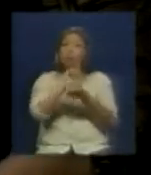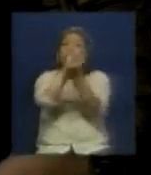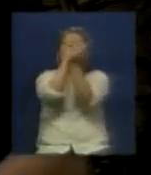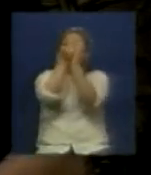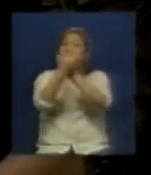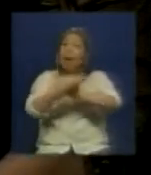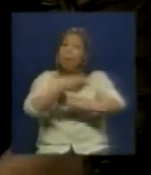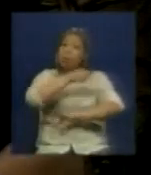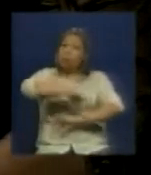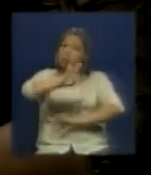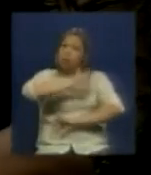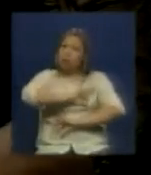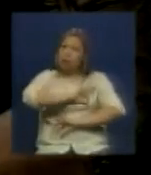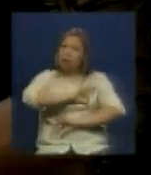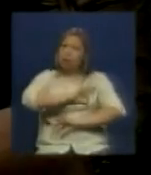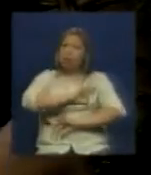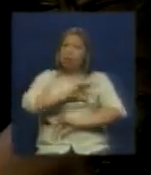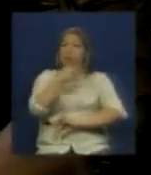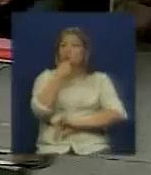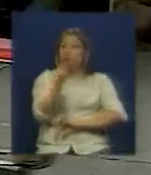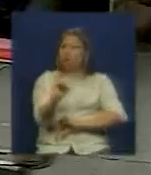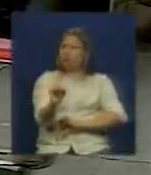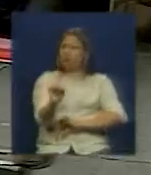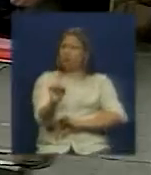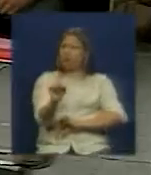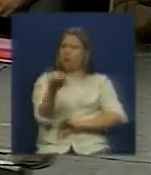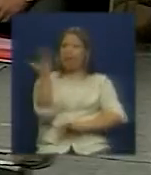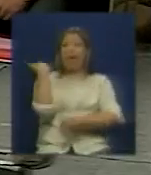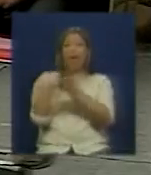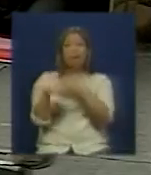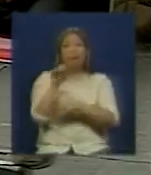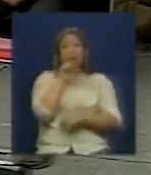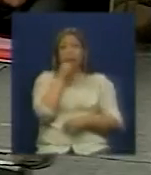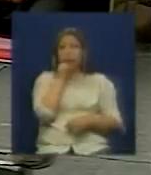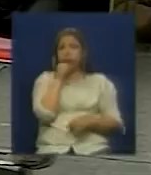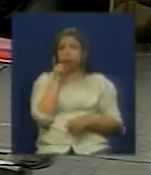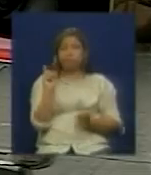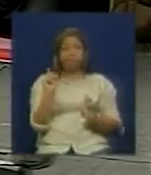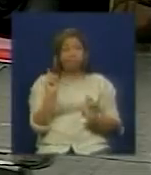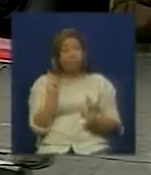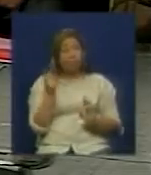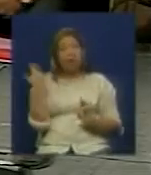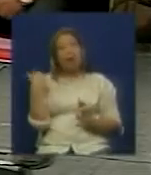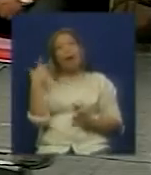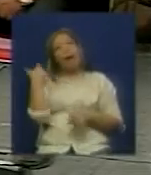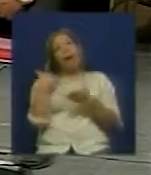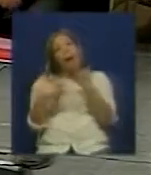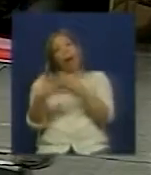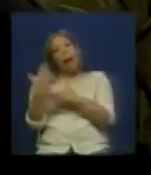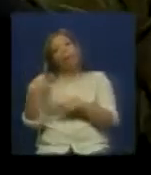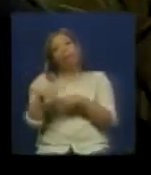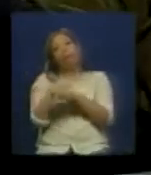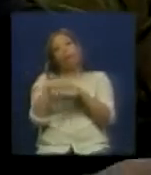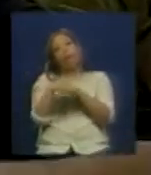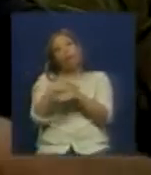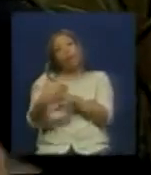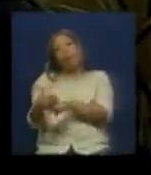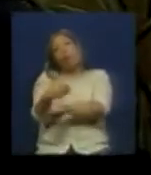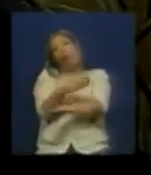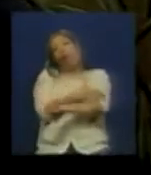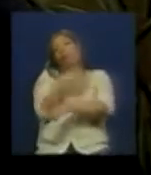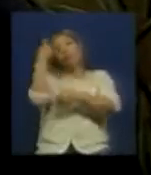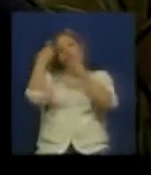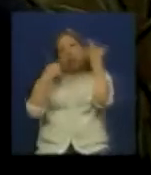cambio de sociedad y eso no lo vamos a hacer con los viejos discursos no lo vamos a hacer con el discurso del capitalismo con esas armas